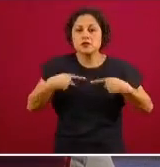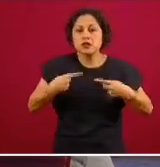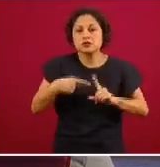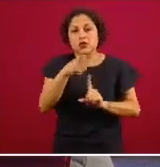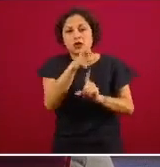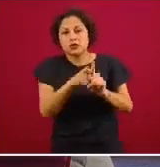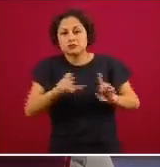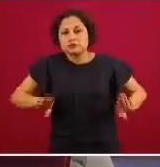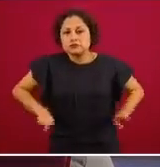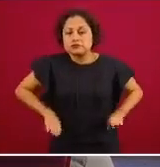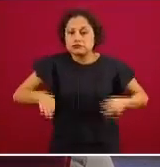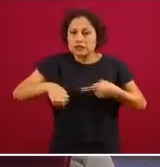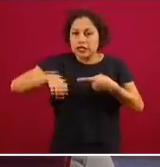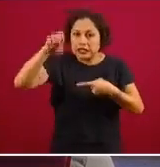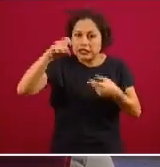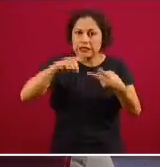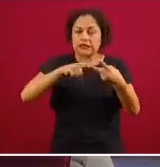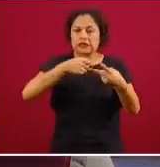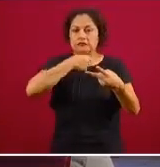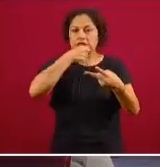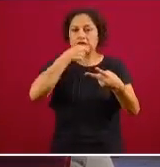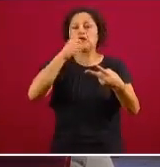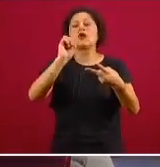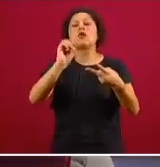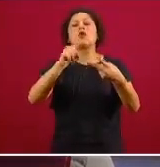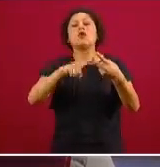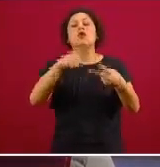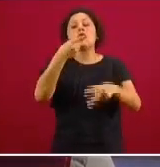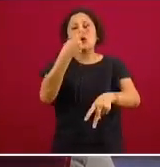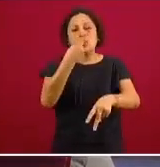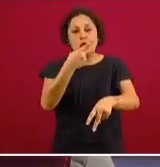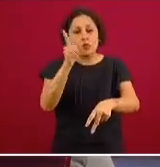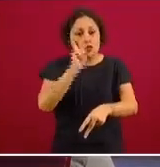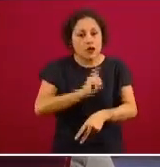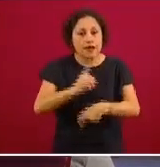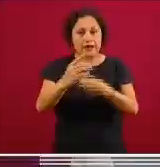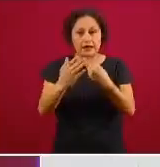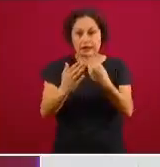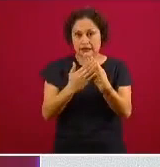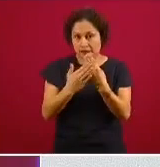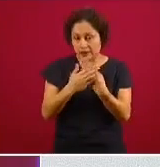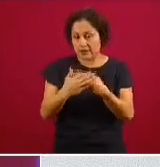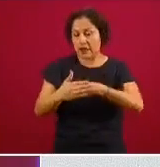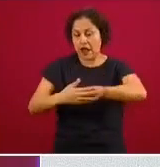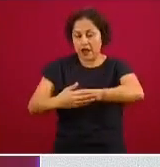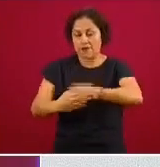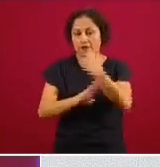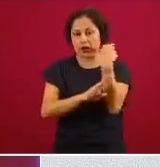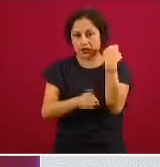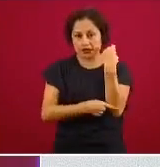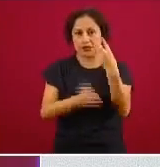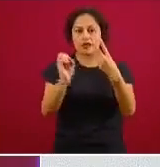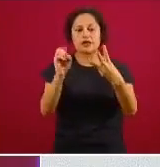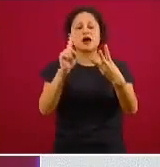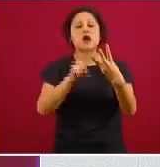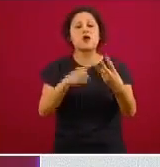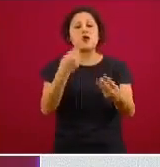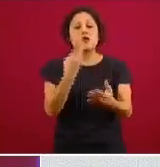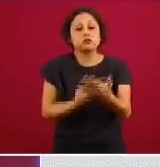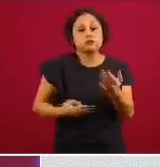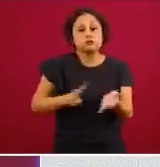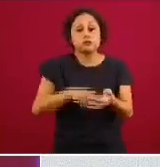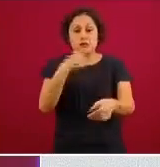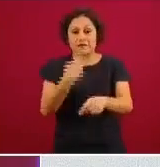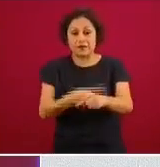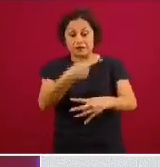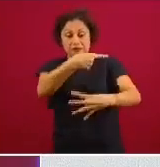crónicas ya mencionadas acuda a atención médica no se espere porque es importante que tenga una valoración temprana